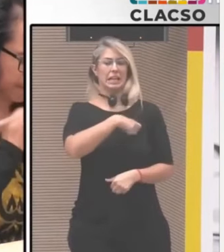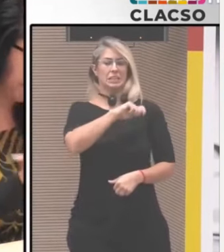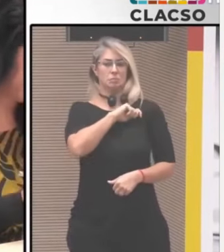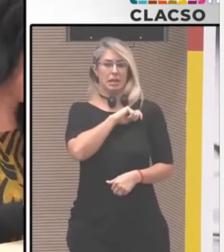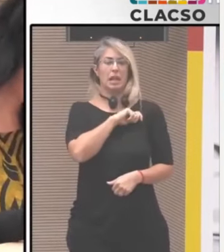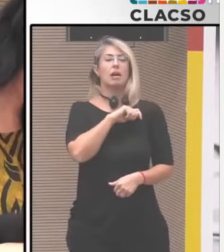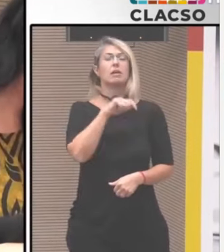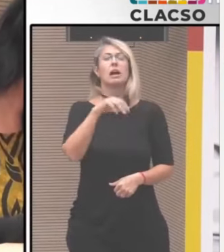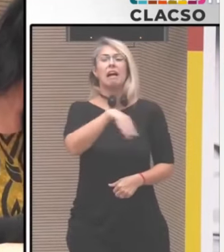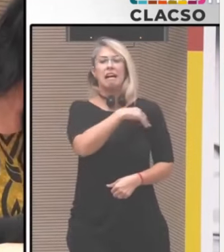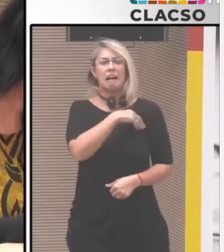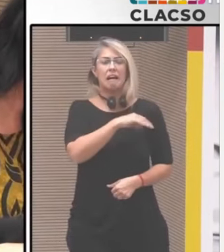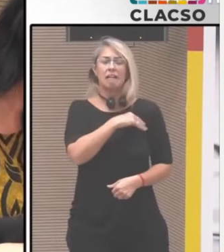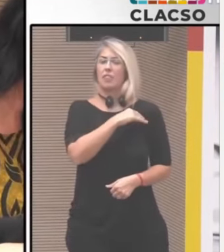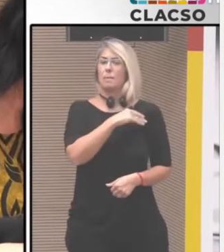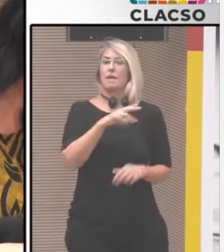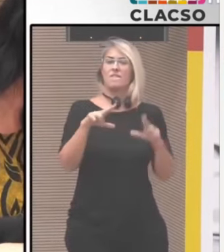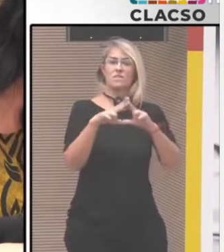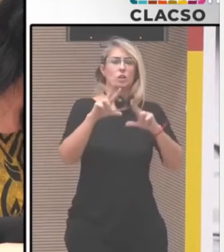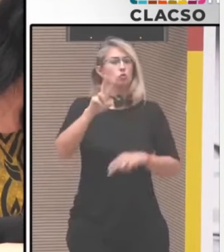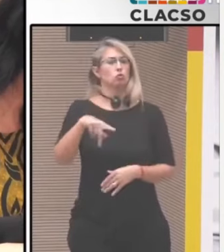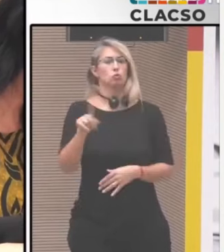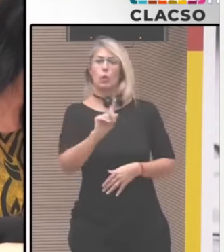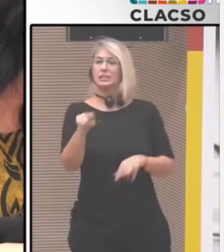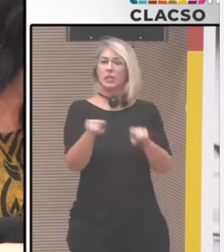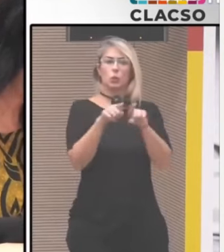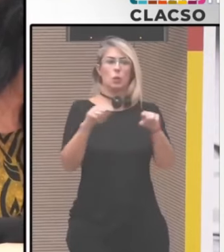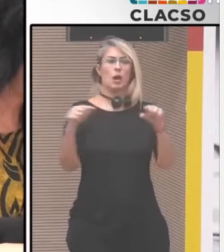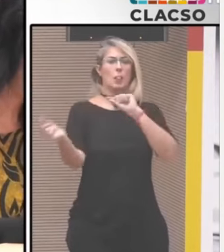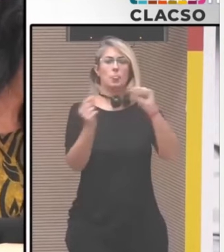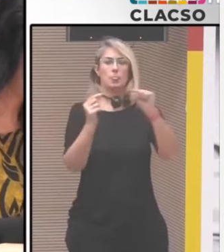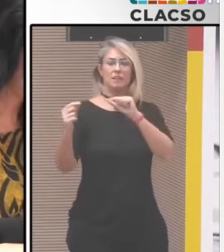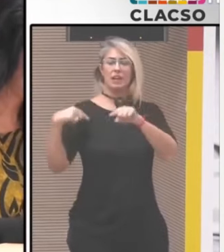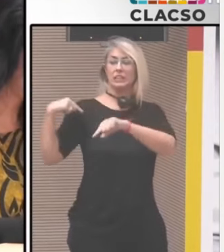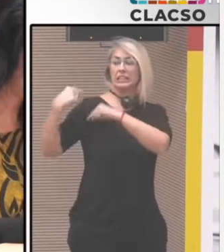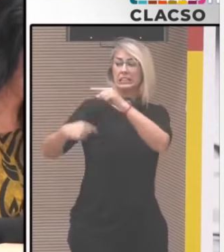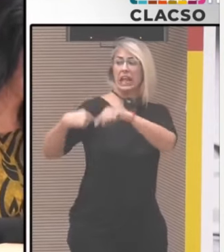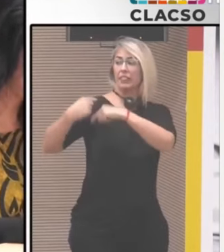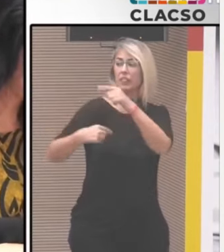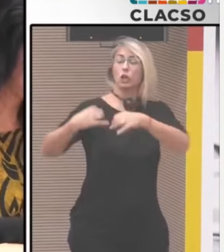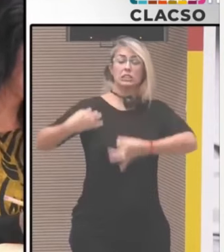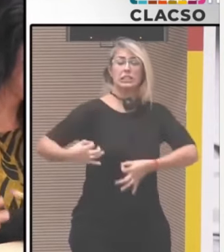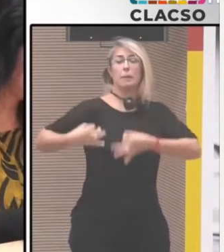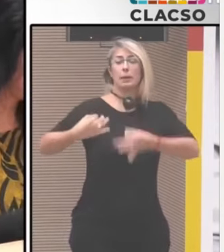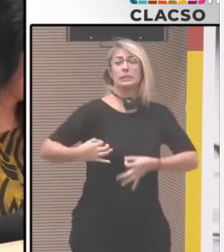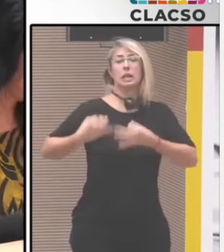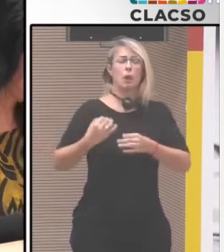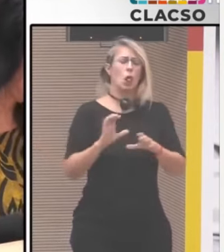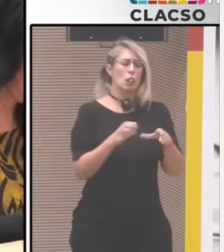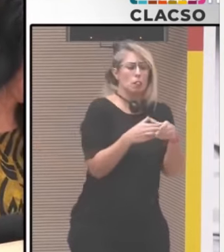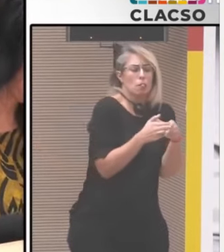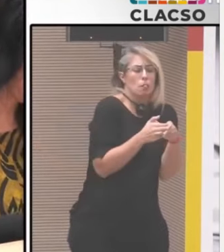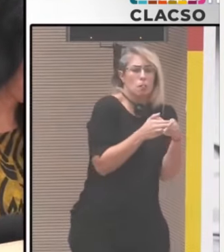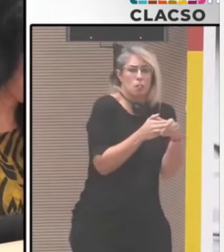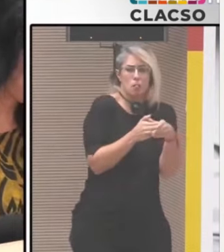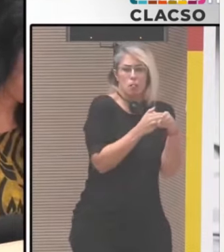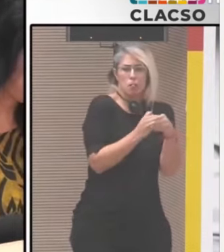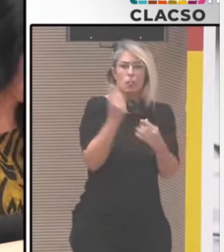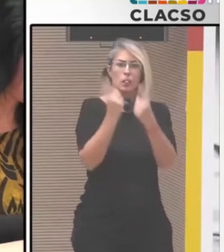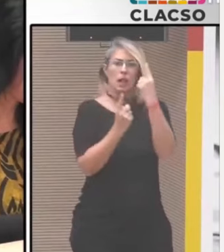sino contratos en materia de trabajo conjunto que para nada tienen que ver con algunas tradiciones